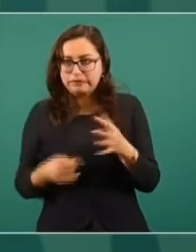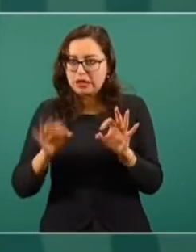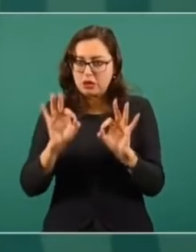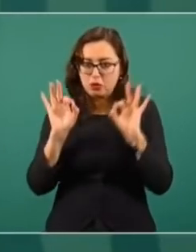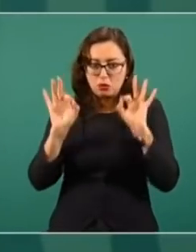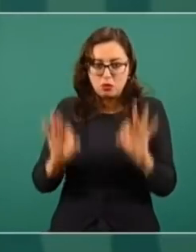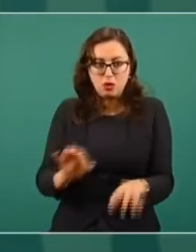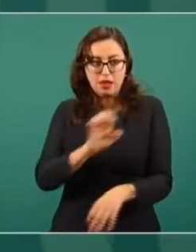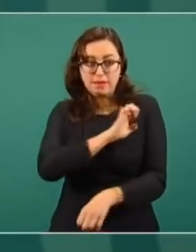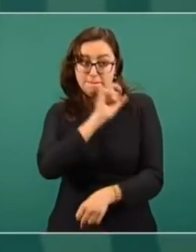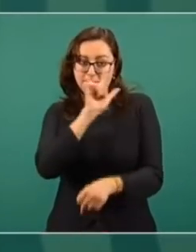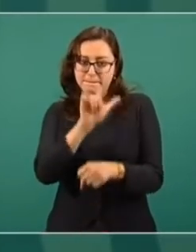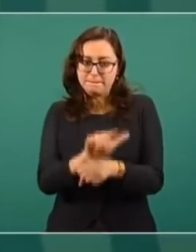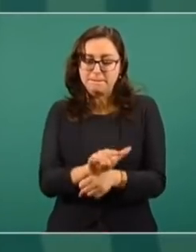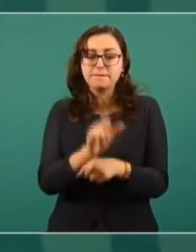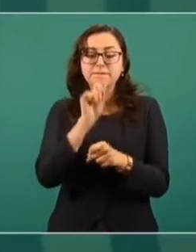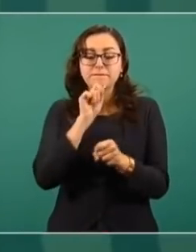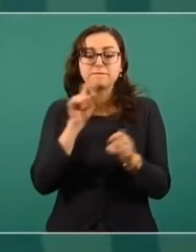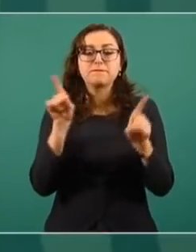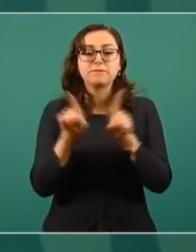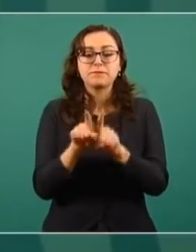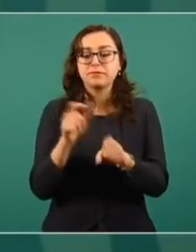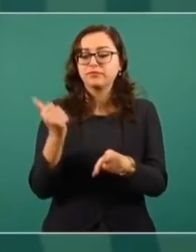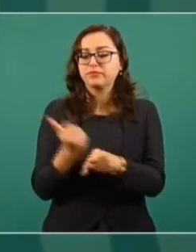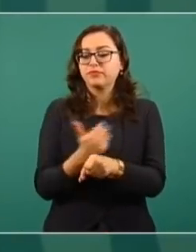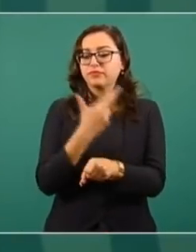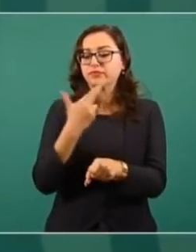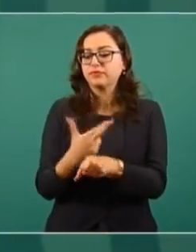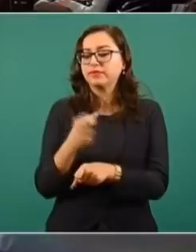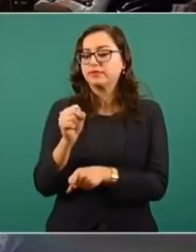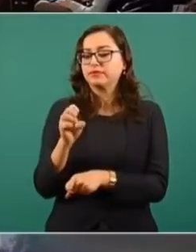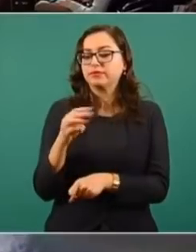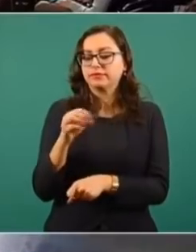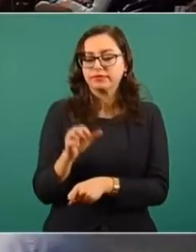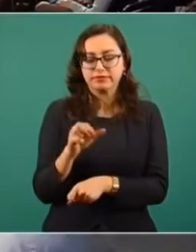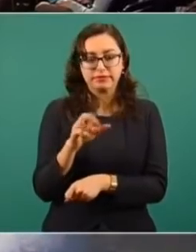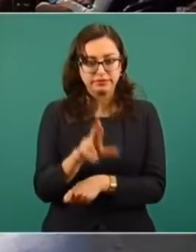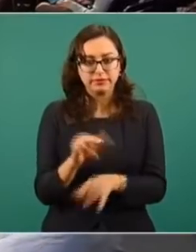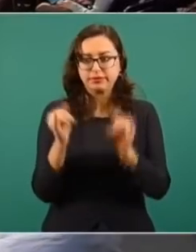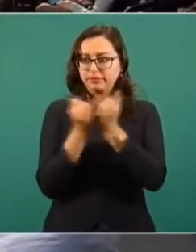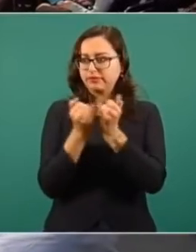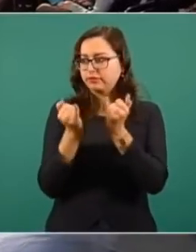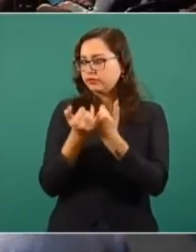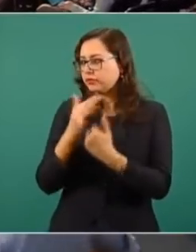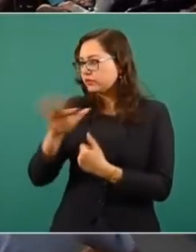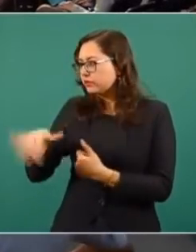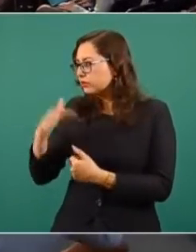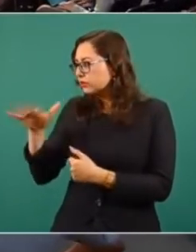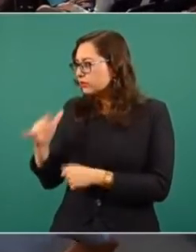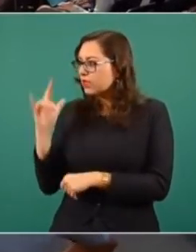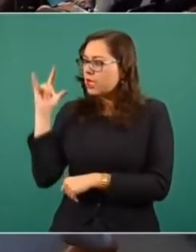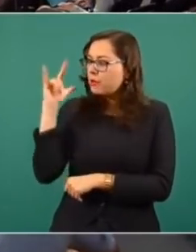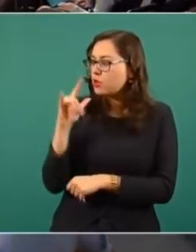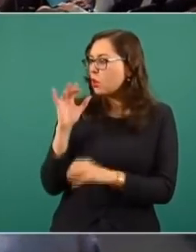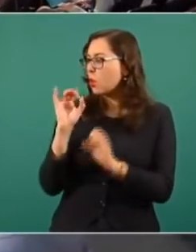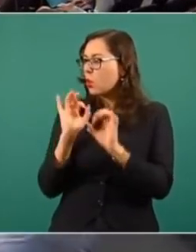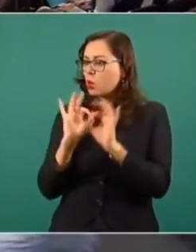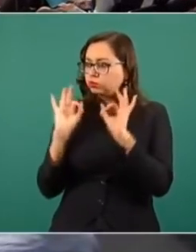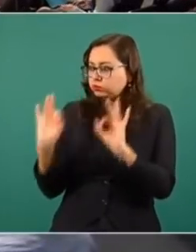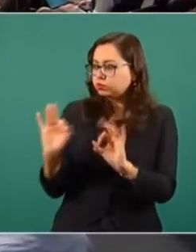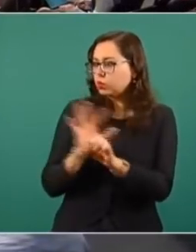señor secretario de Marina, José Rafael Ojeda, también que están dando su asesoría con todos los